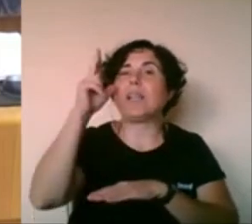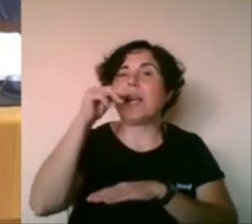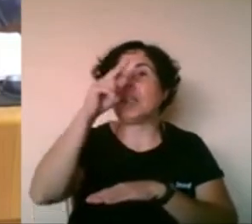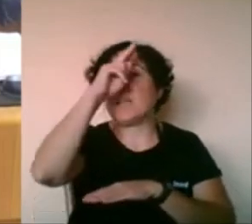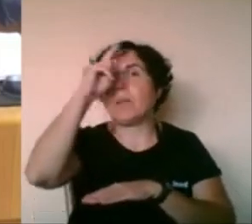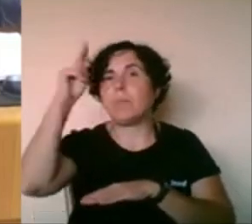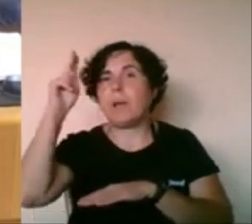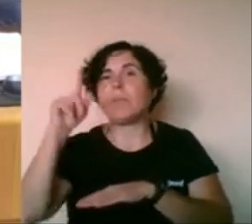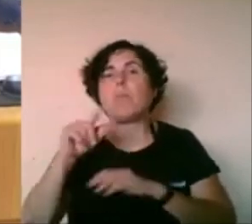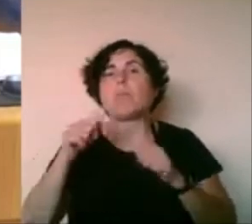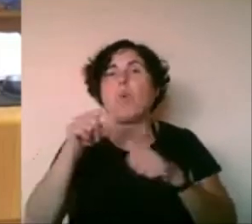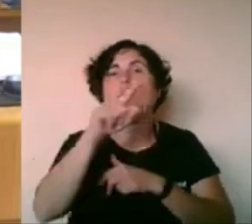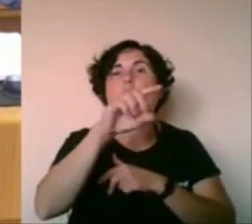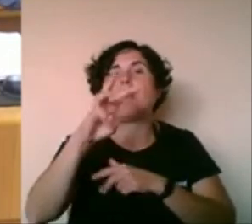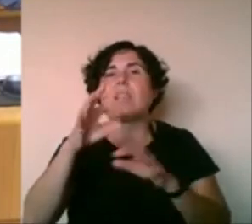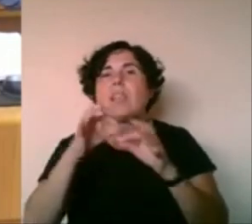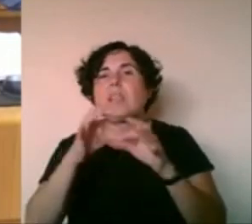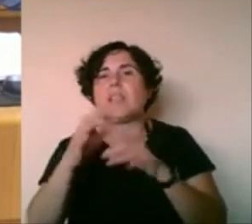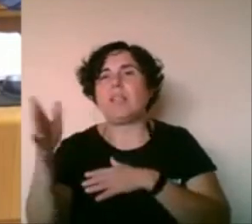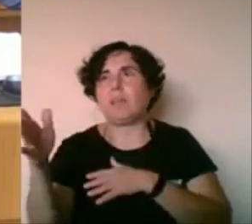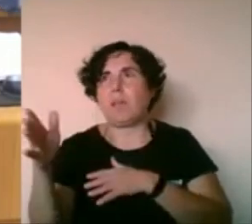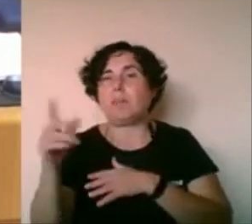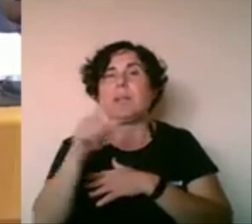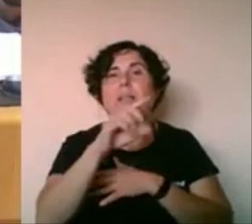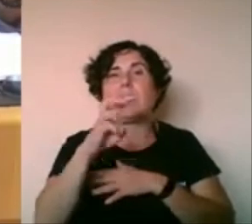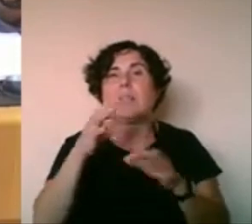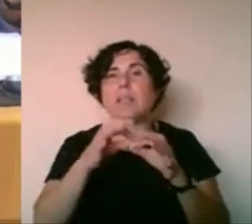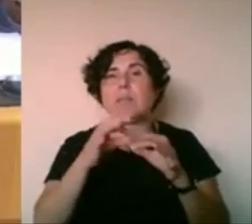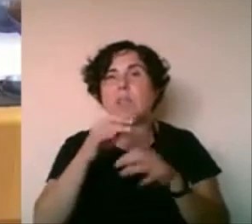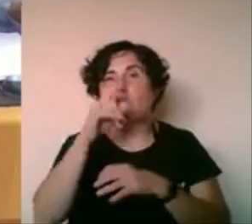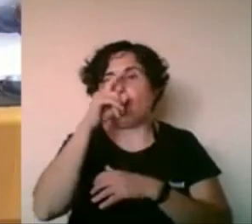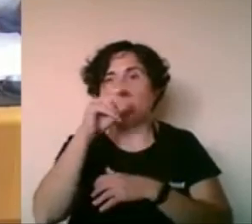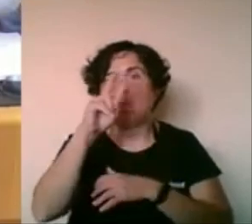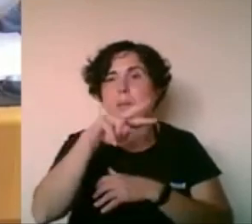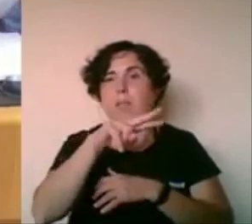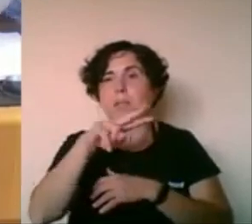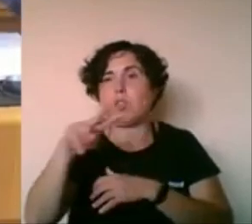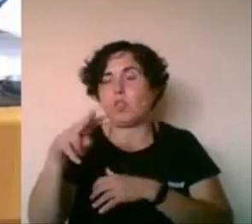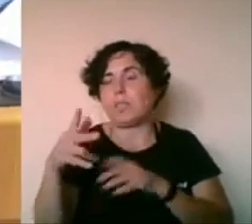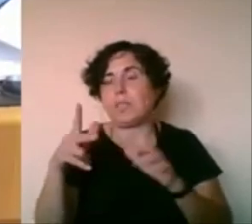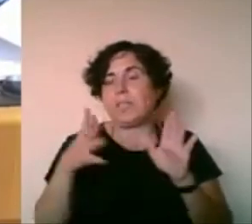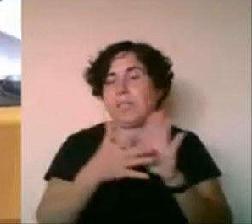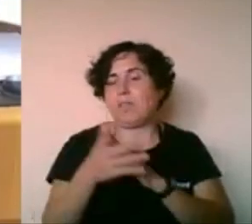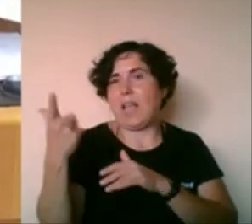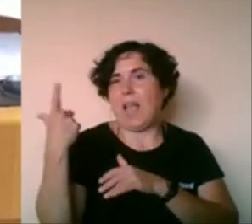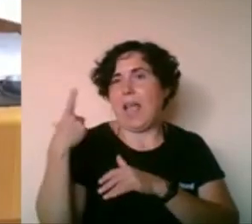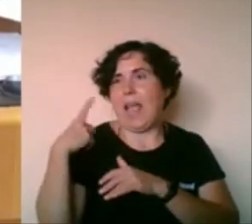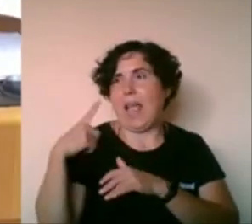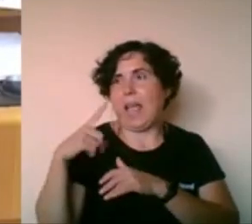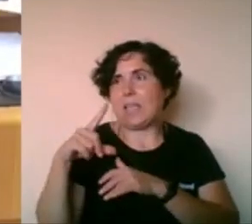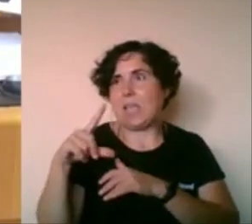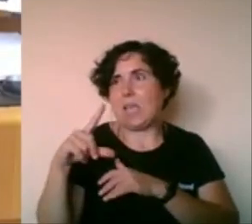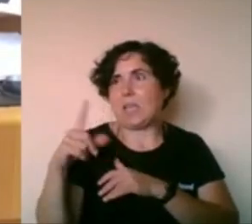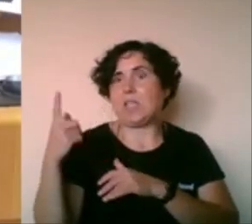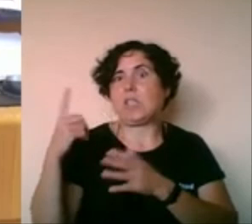septiembre. 13 de septiembre del año 2022 fue ayer. No sabemos si esta noticia de ADIF se